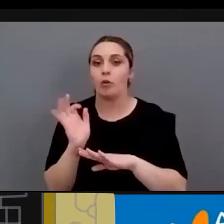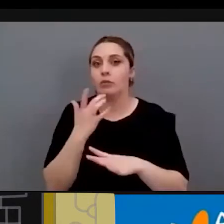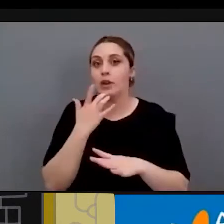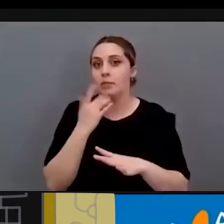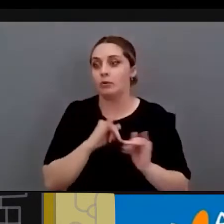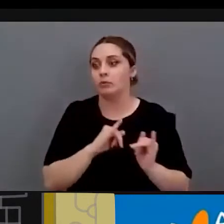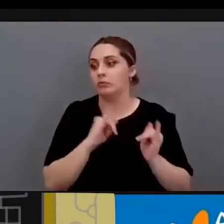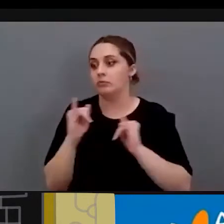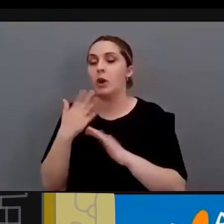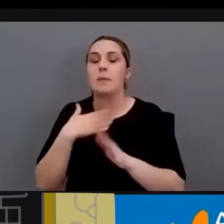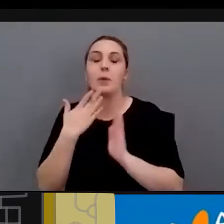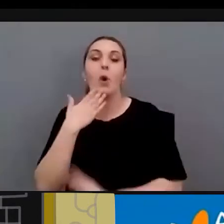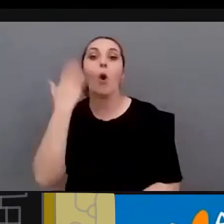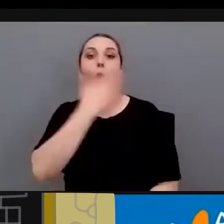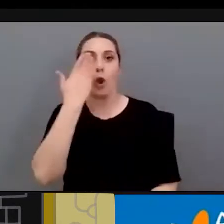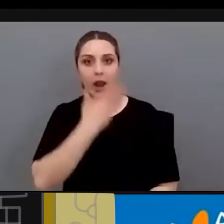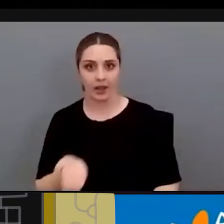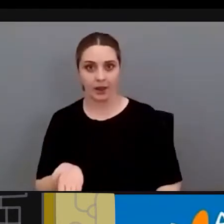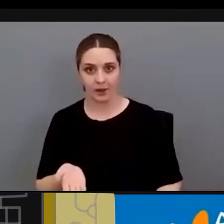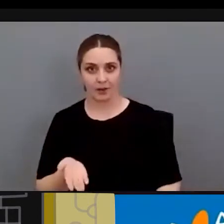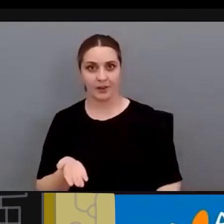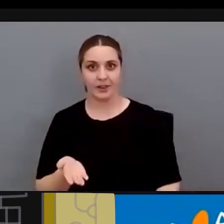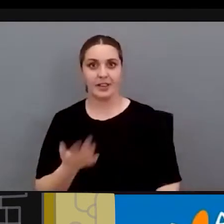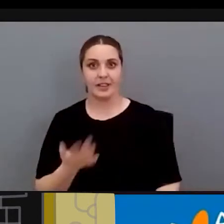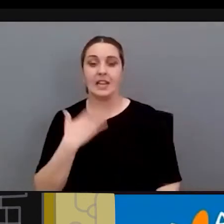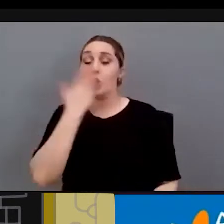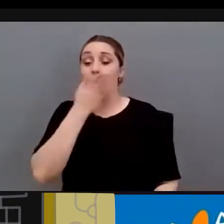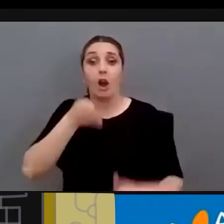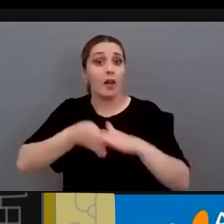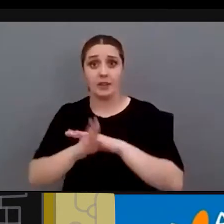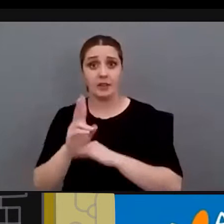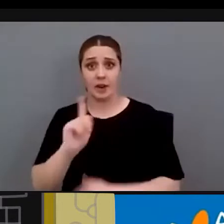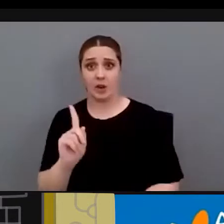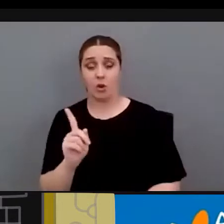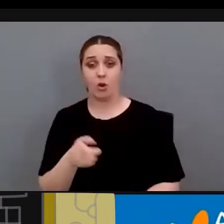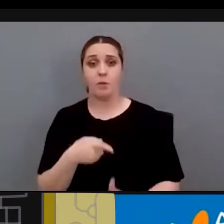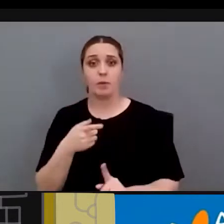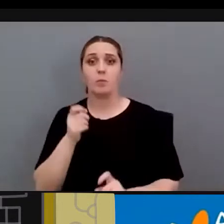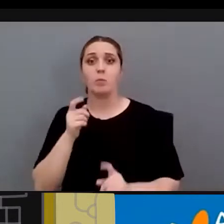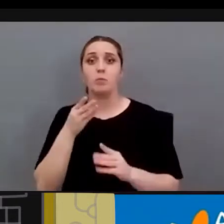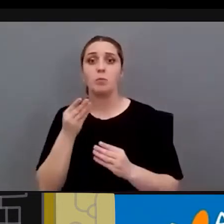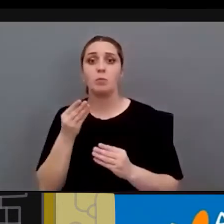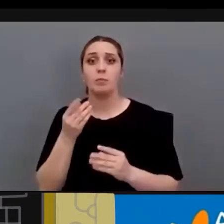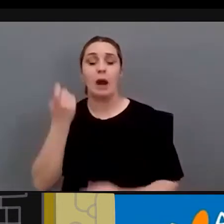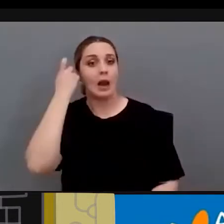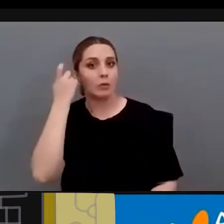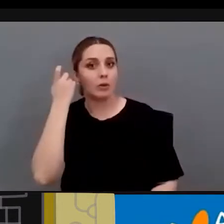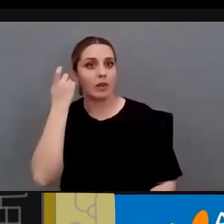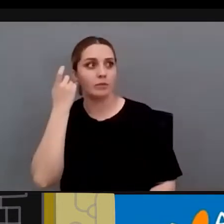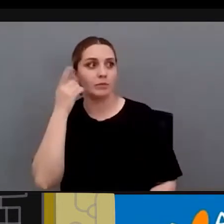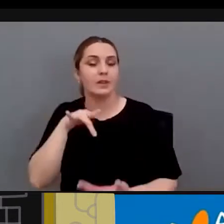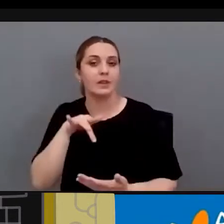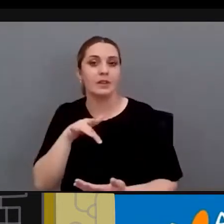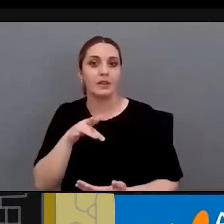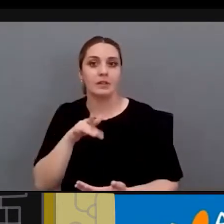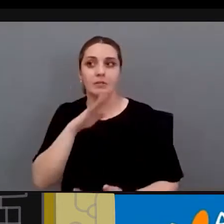lleva al colegio. Si el colegio no es accesible muchas veces para el alumnado, pues qué le va a pasar a